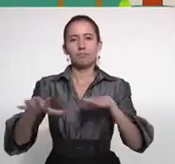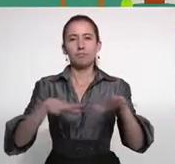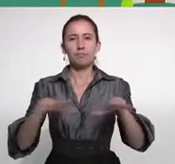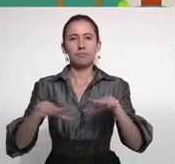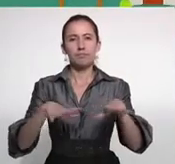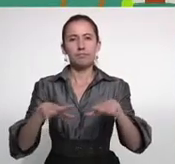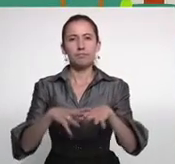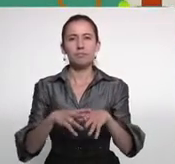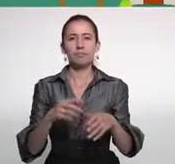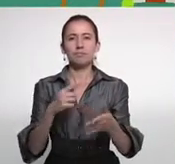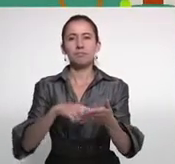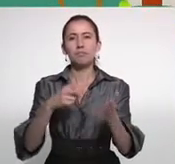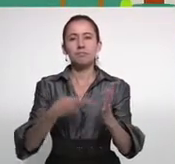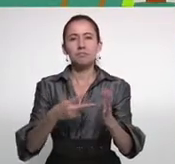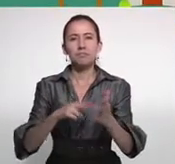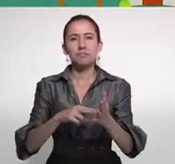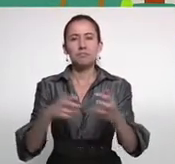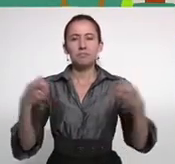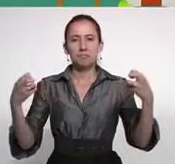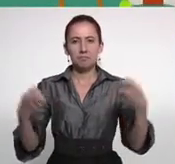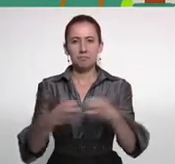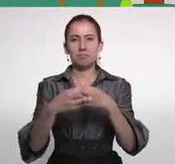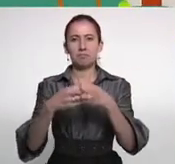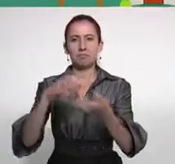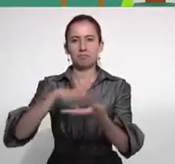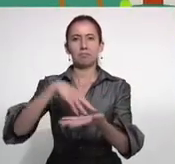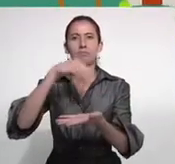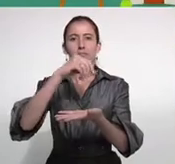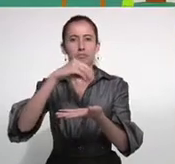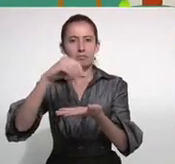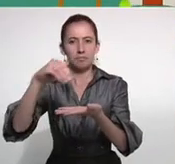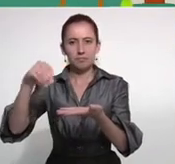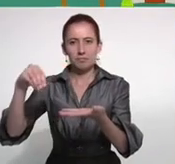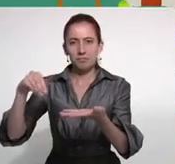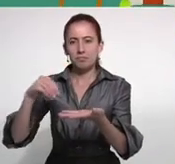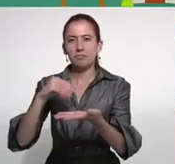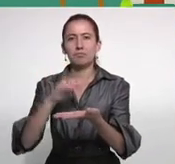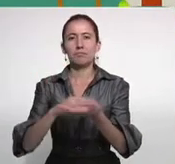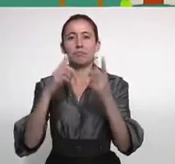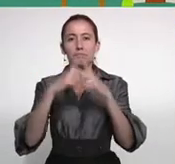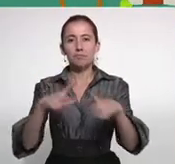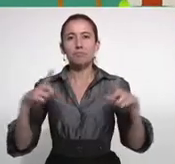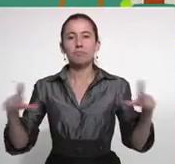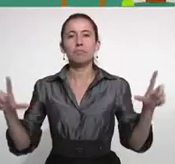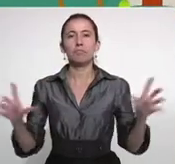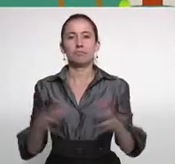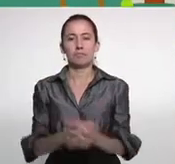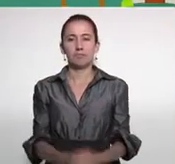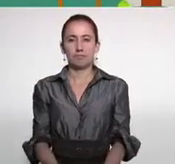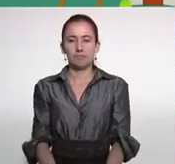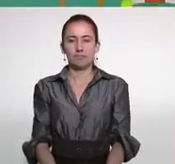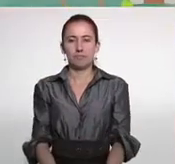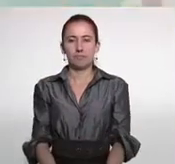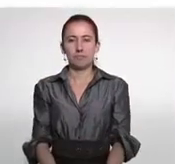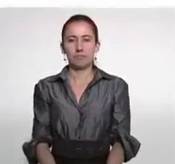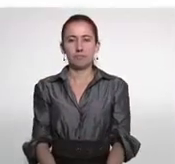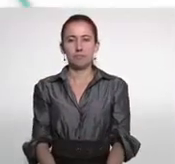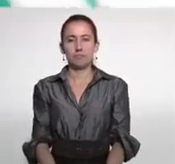Sismo es una sacudida del terreno que se produce debido al choque de las placas tectónicas y a la liberación de energía.